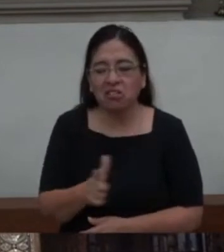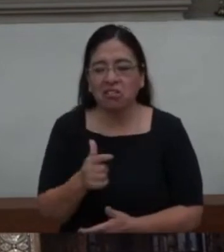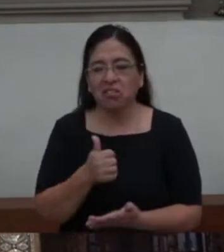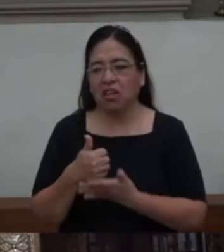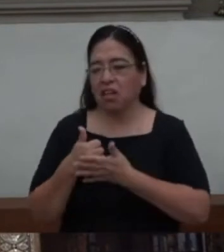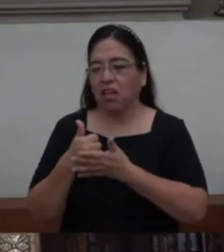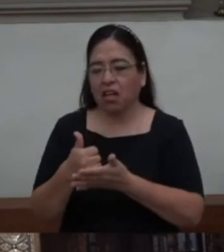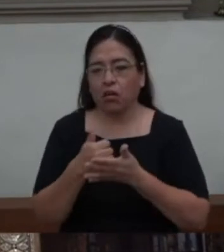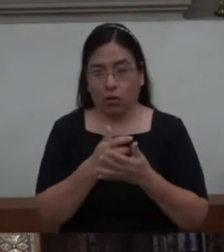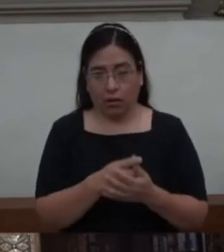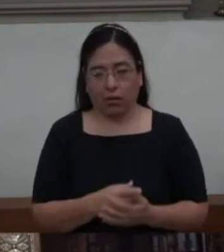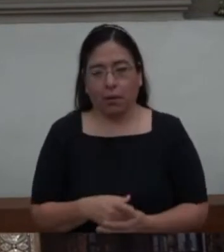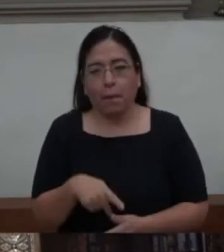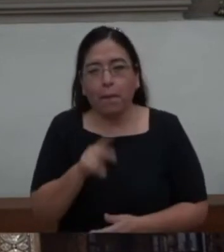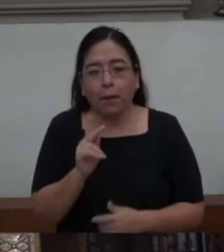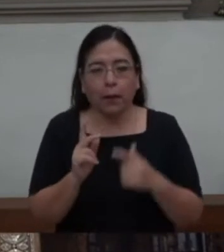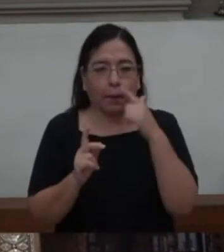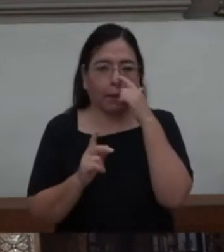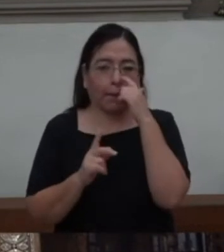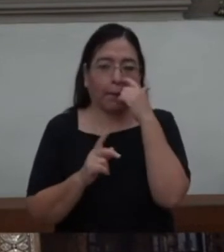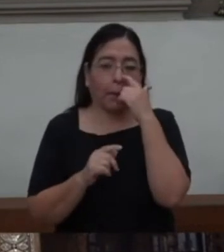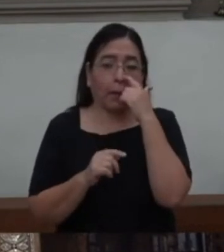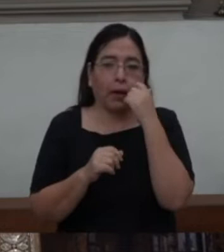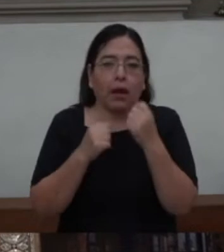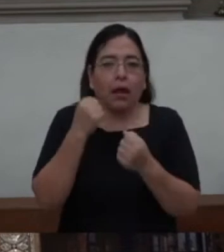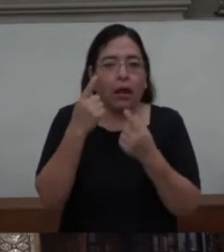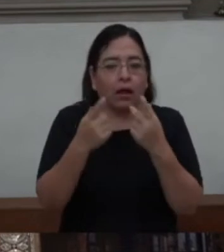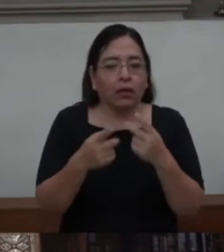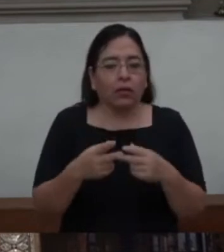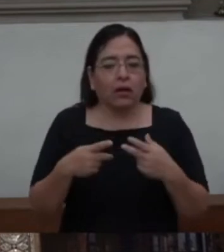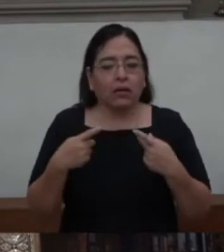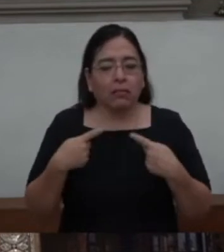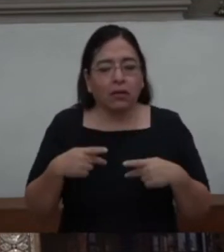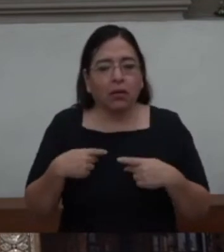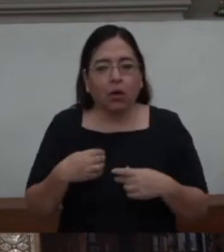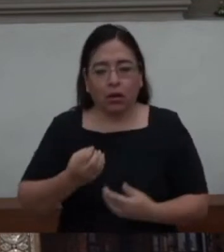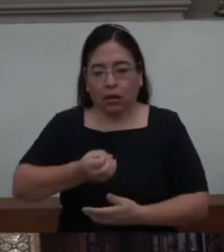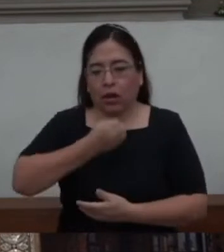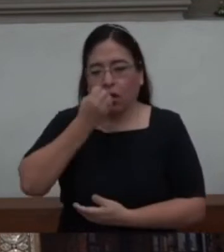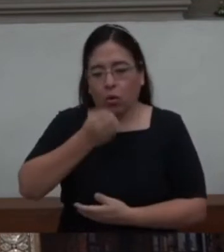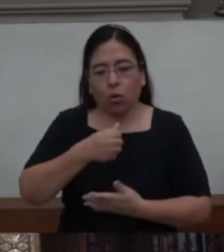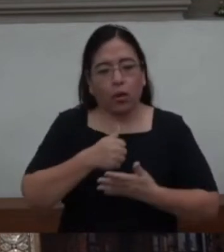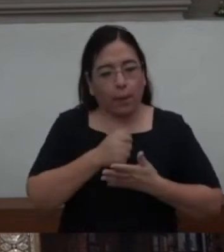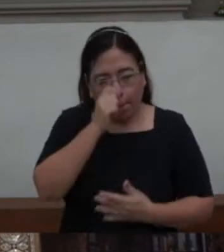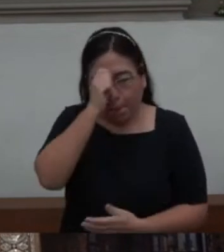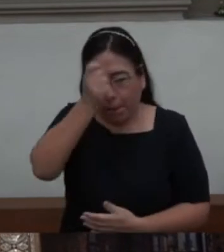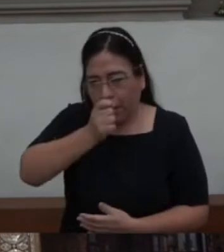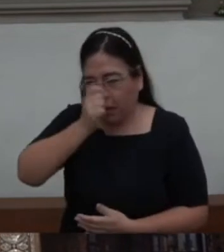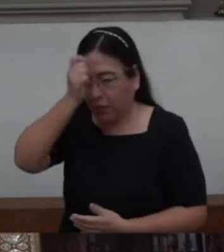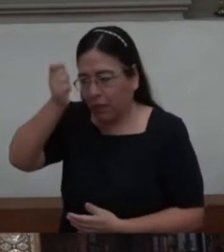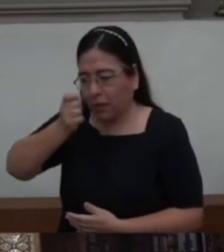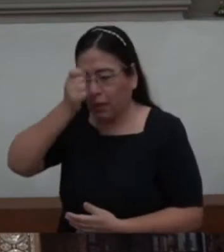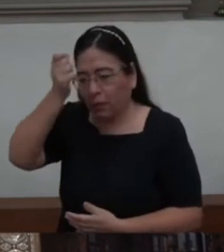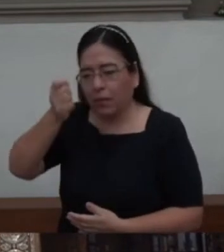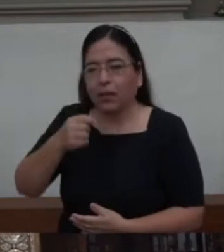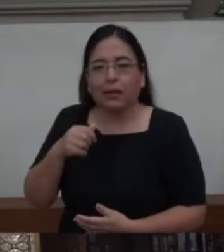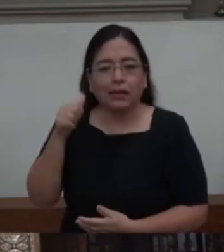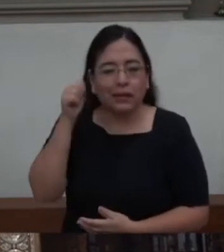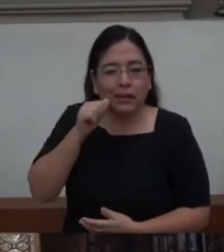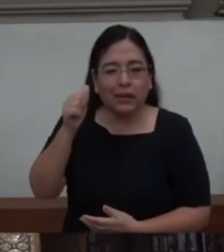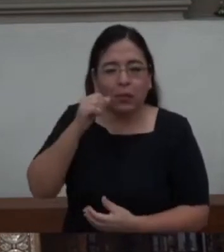bendice, mira al otro. Le ama. Cristo se compadeció.